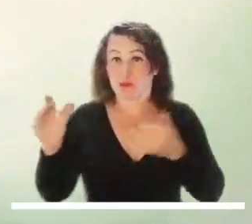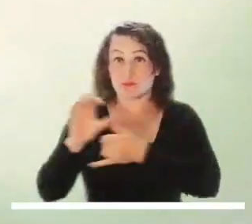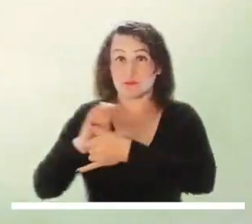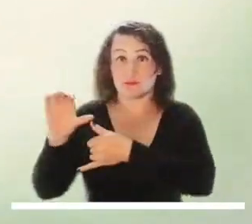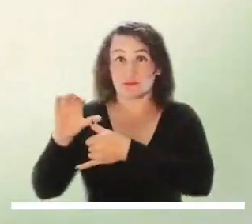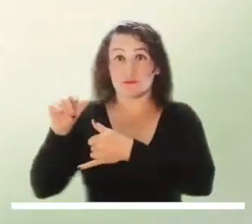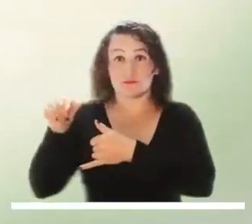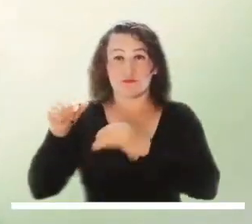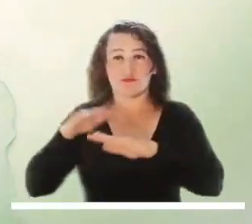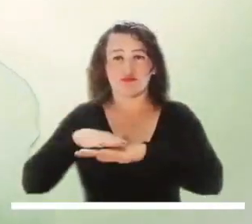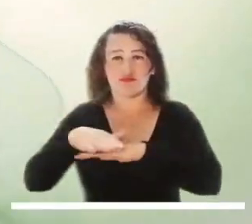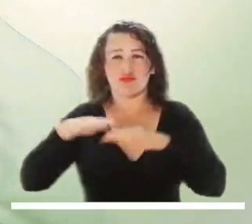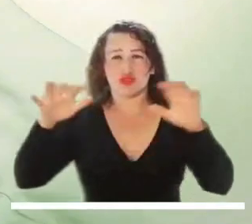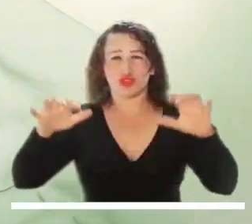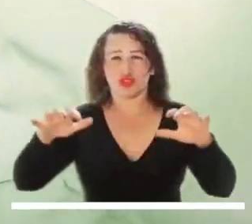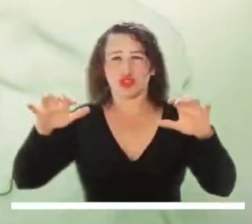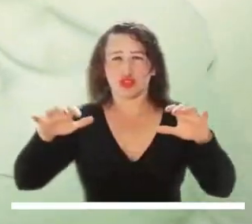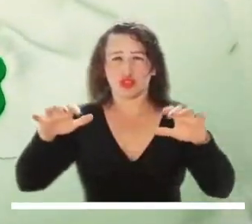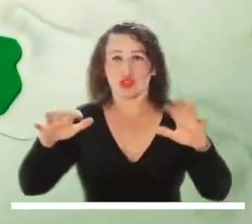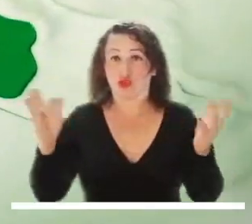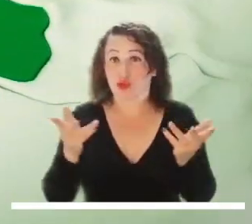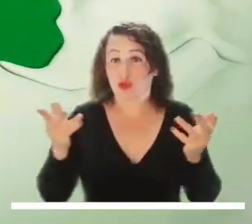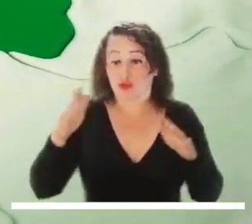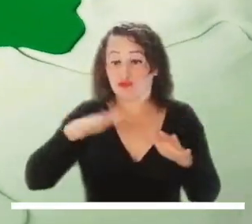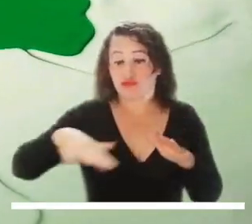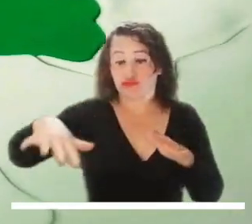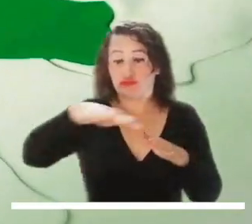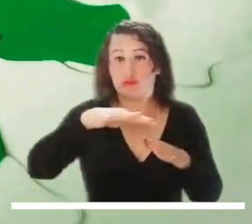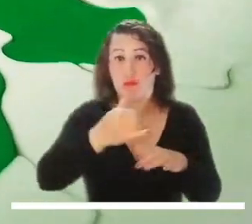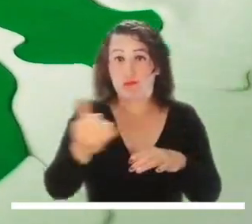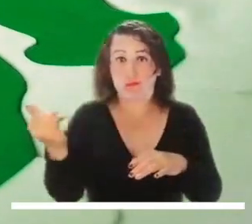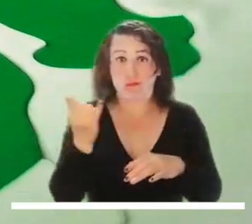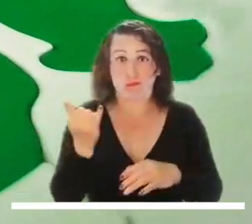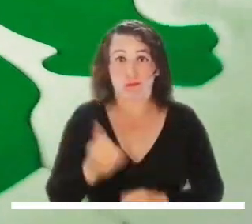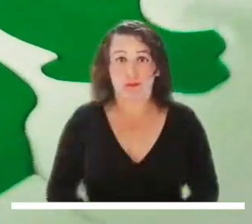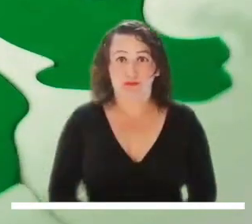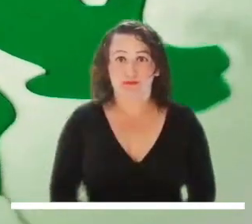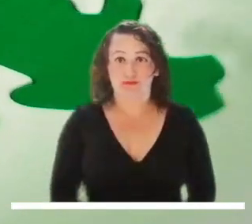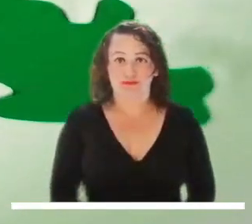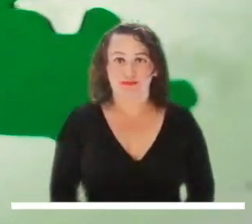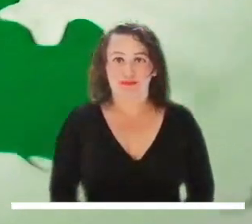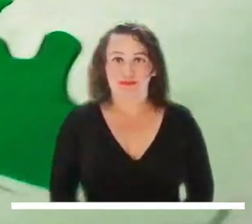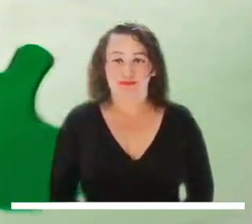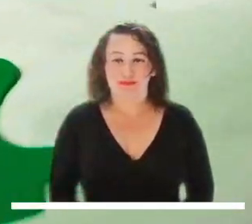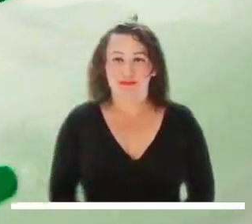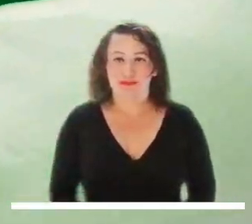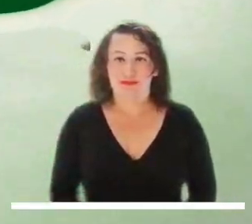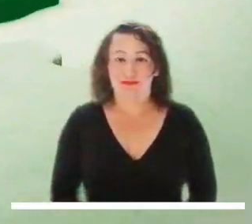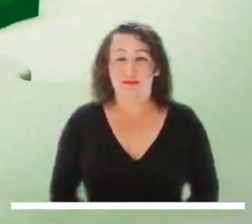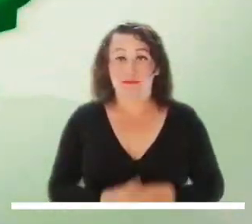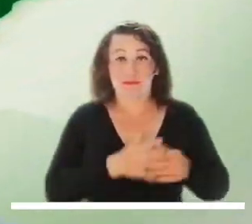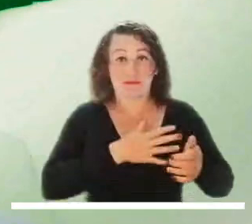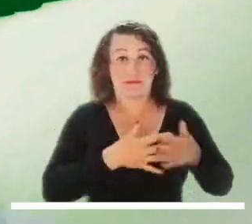Abundante nubosidad prevista en el Caribe podría llegar acompañada de lluvias intermitentes en amplios sectores.